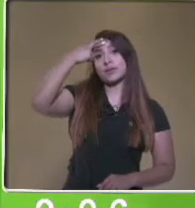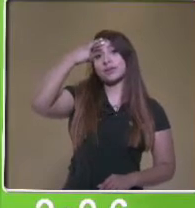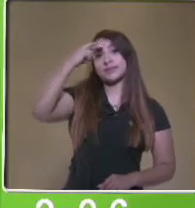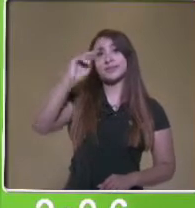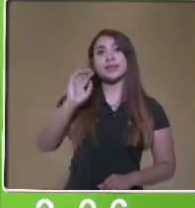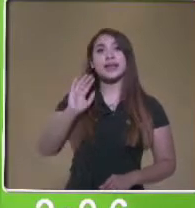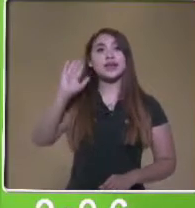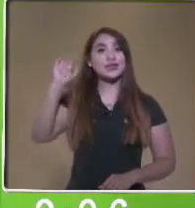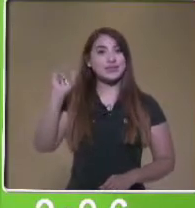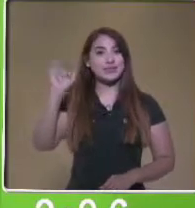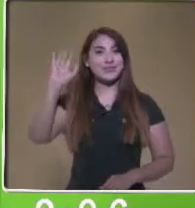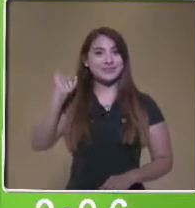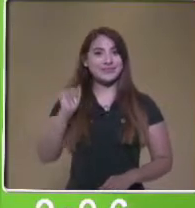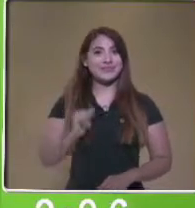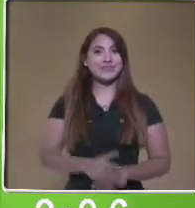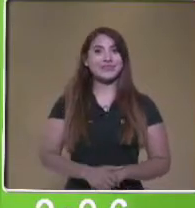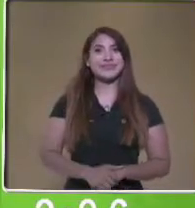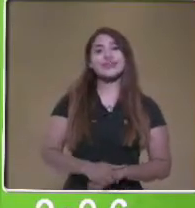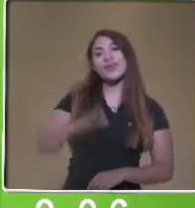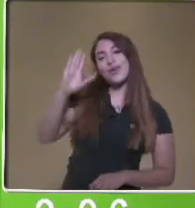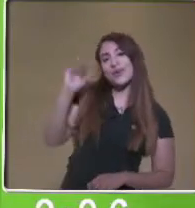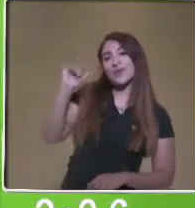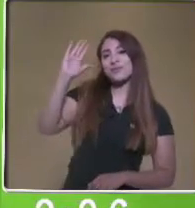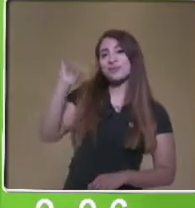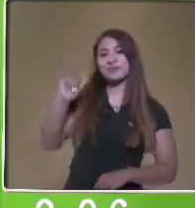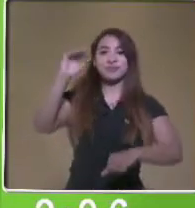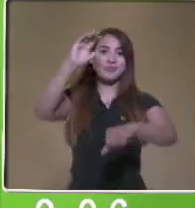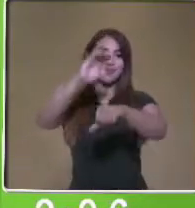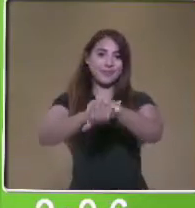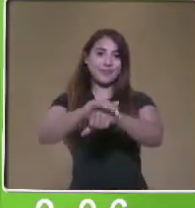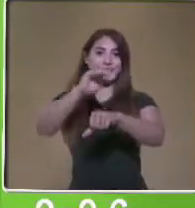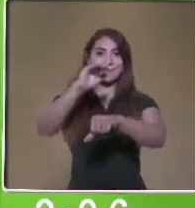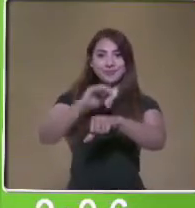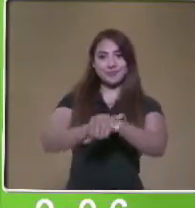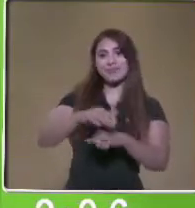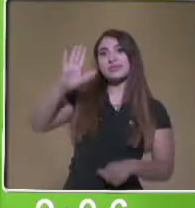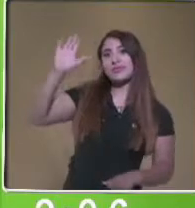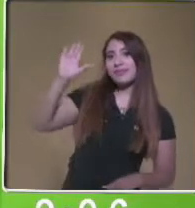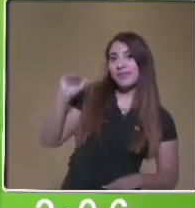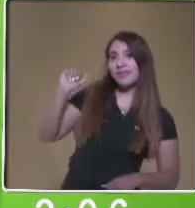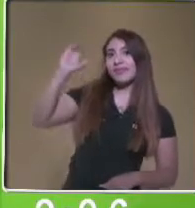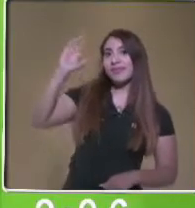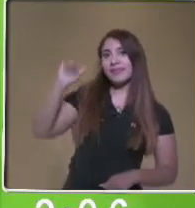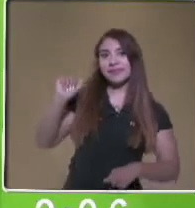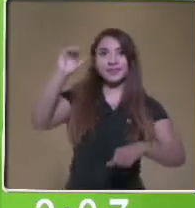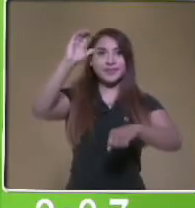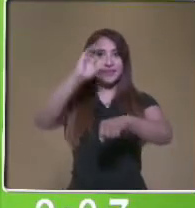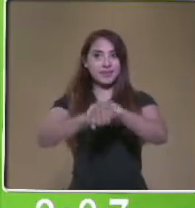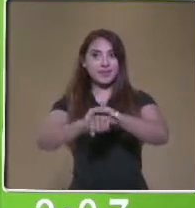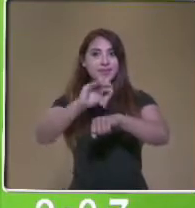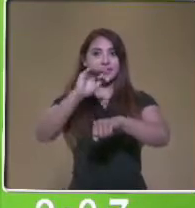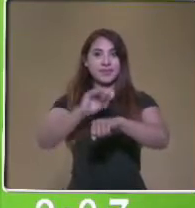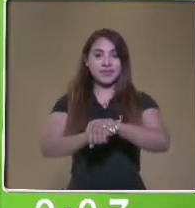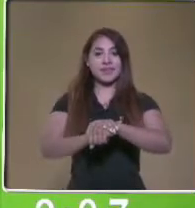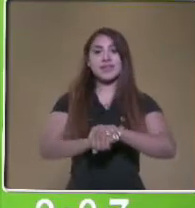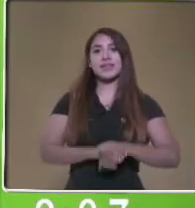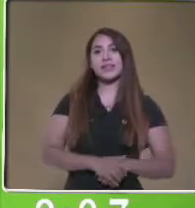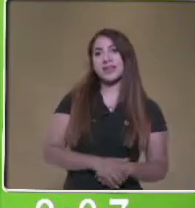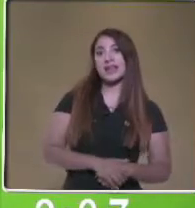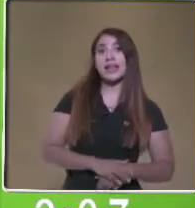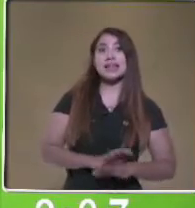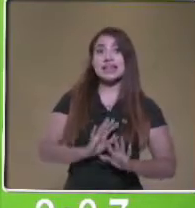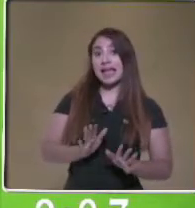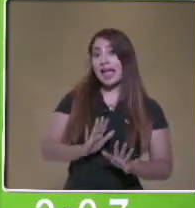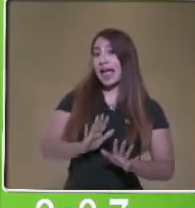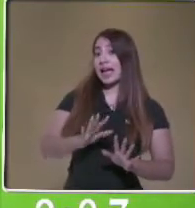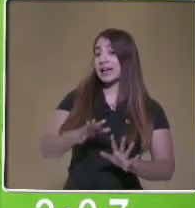goodbye friends. Goodbye friends. Goodbye friends. It's